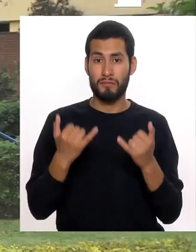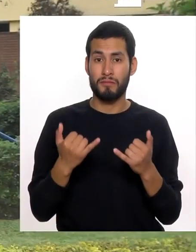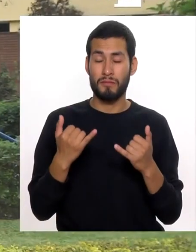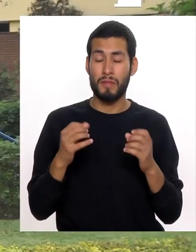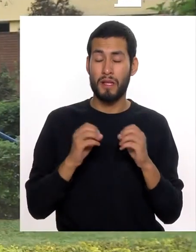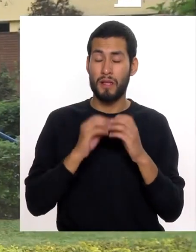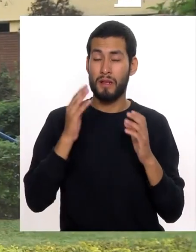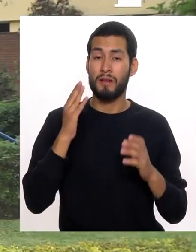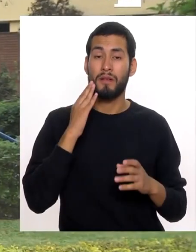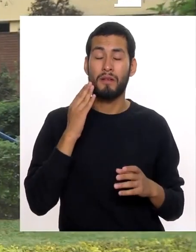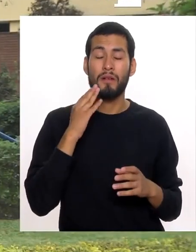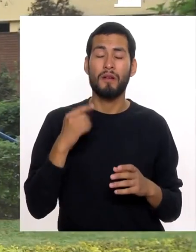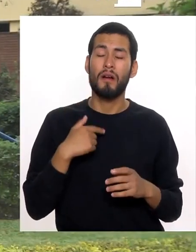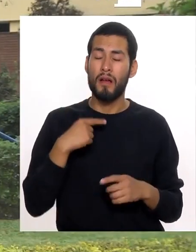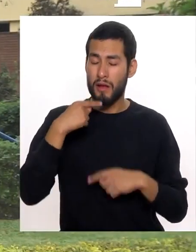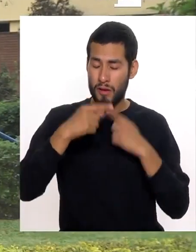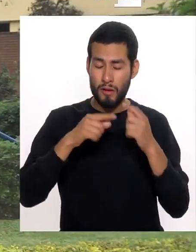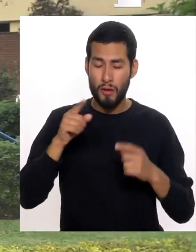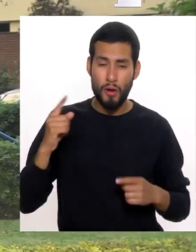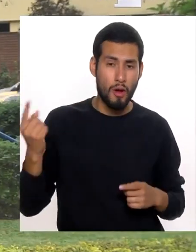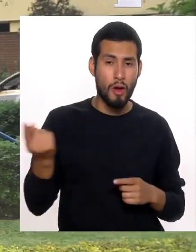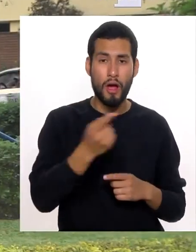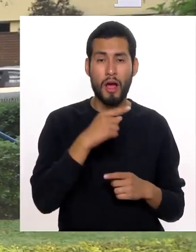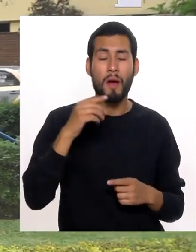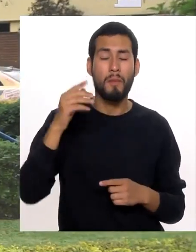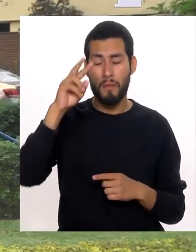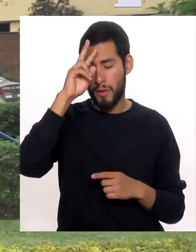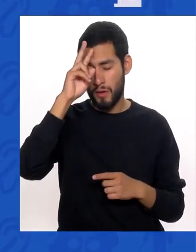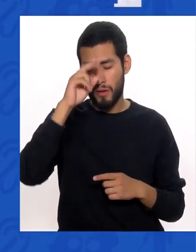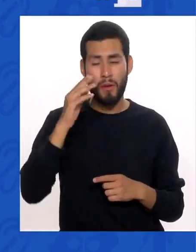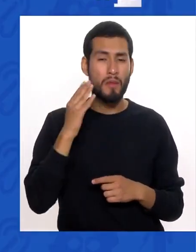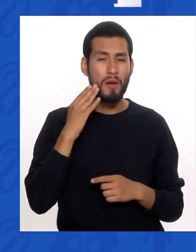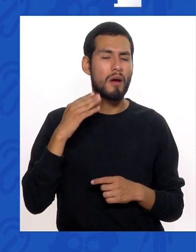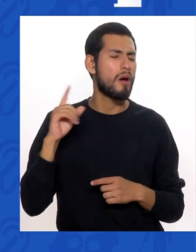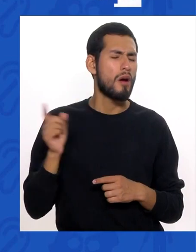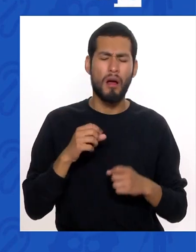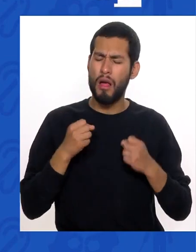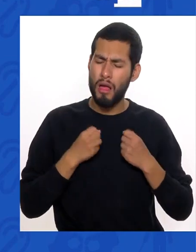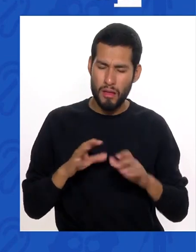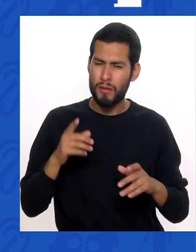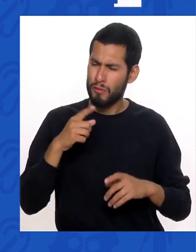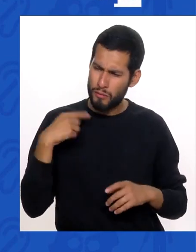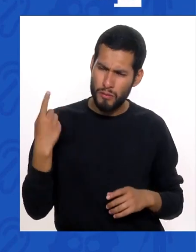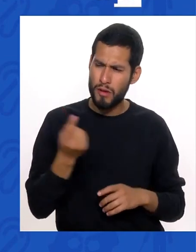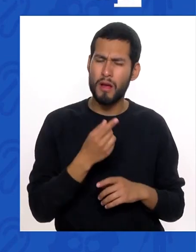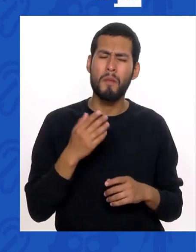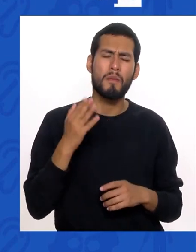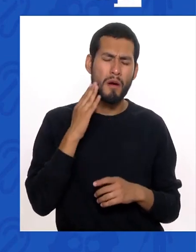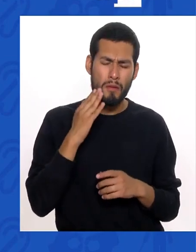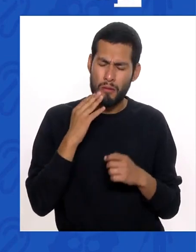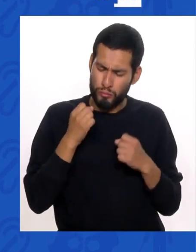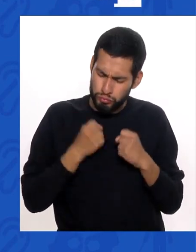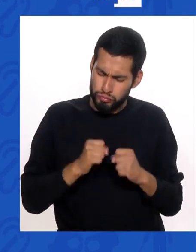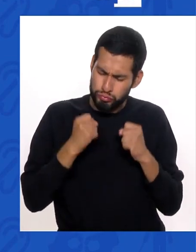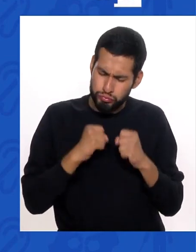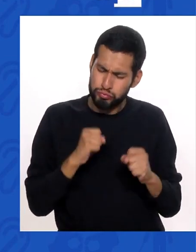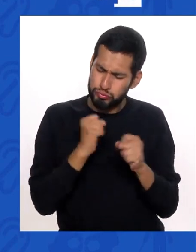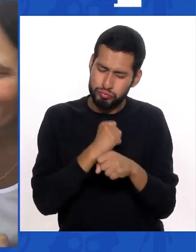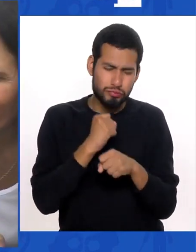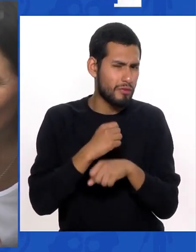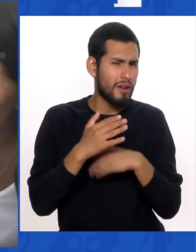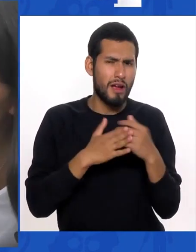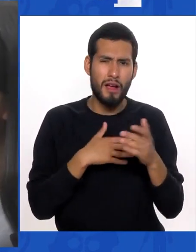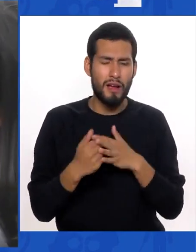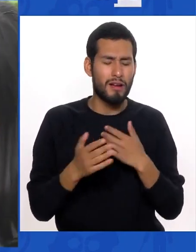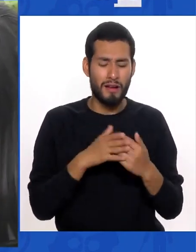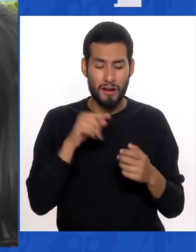Hoy El día de la madre Le quiero decir A todas las madres Del Perú Que no se rindan Que somos madres Muy guerreras Que